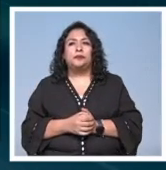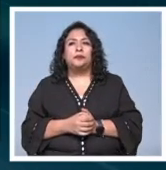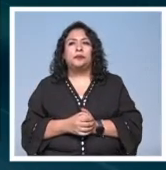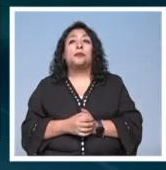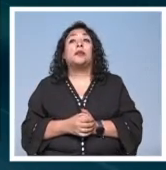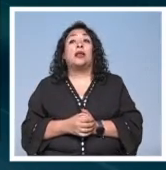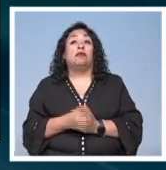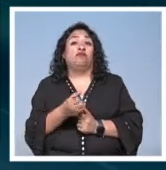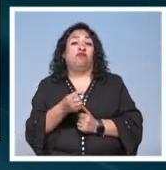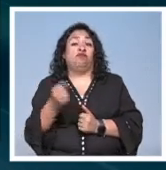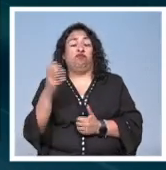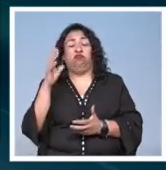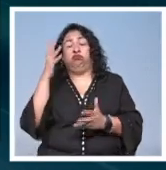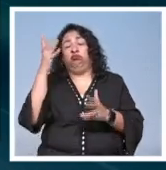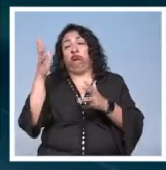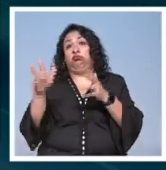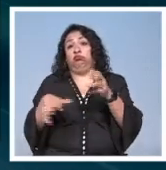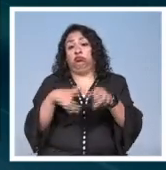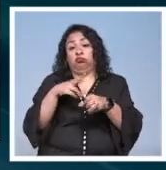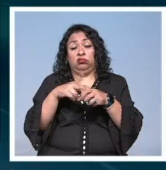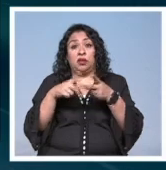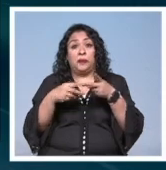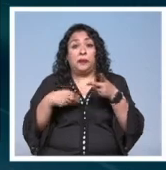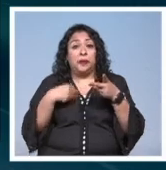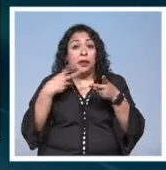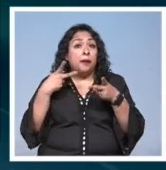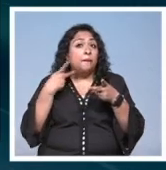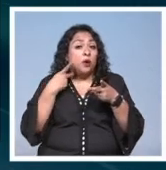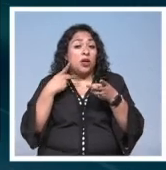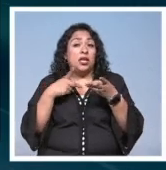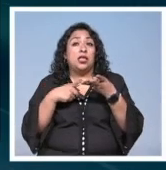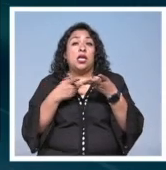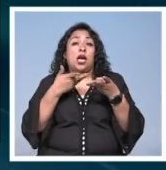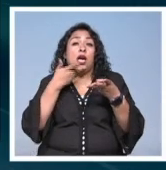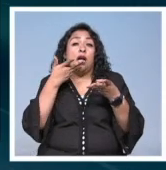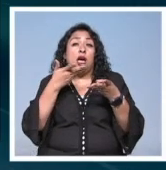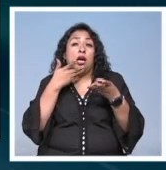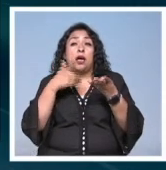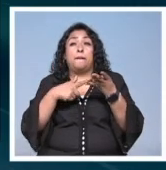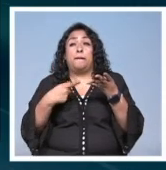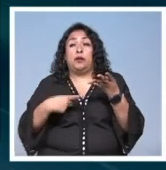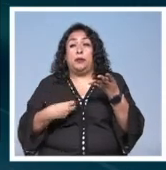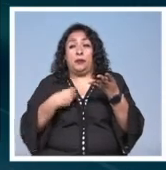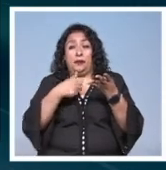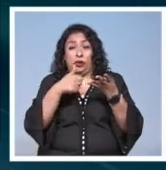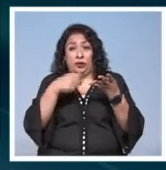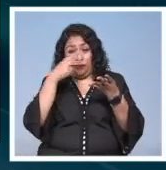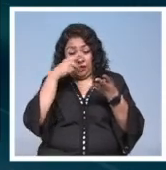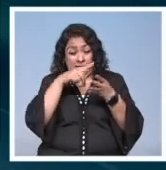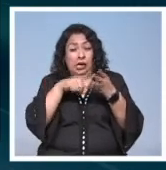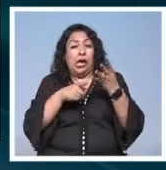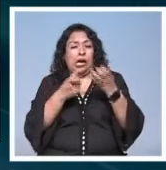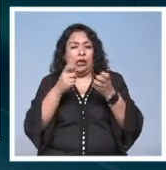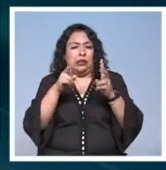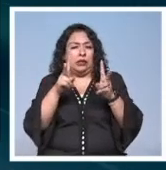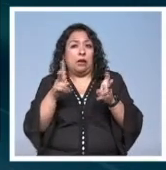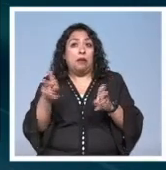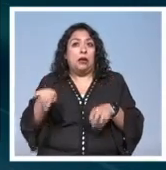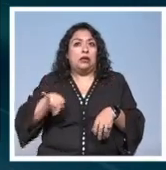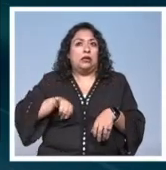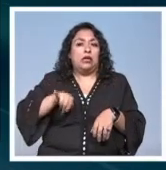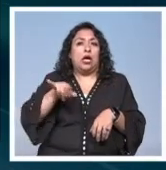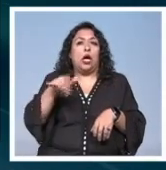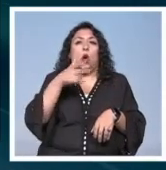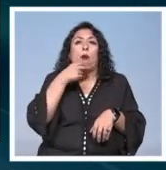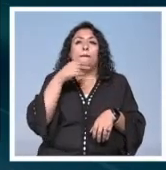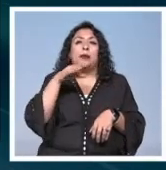Los grandes desastres de la naturaleza la vida política sus ritos y los habitantes de la Ciudad de México fueron algunos de los temas que le interesaron